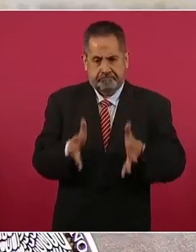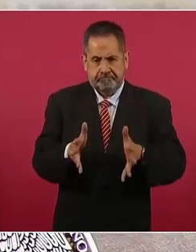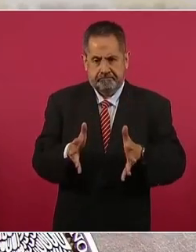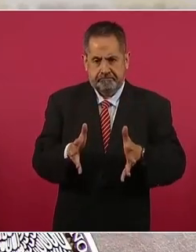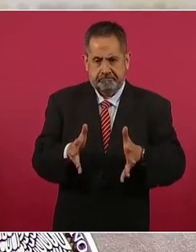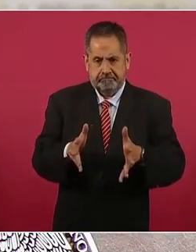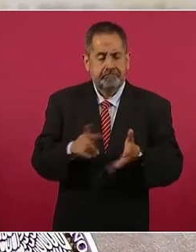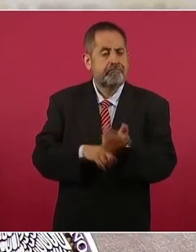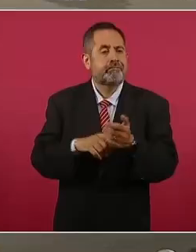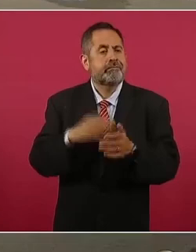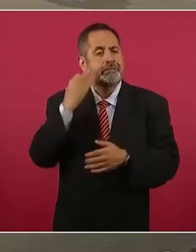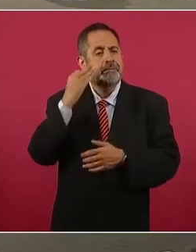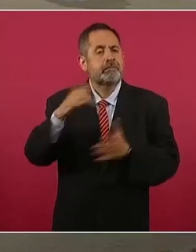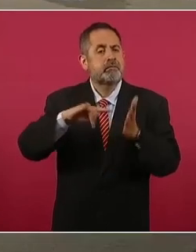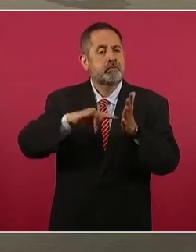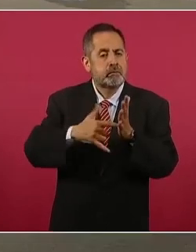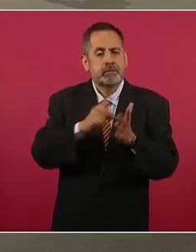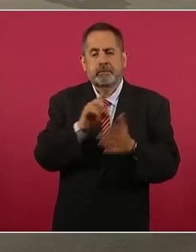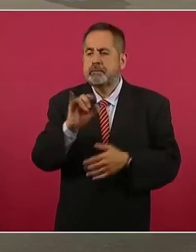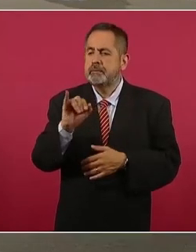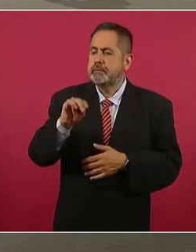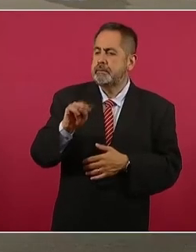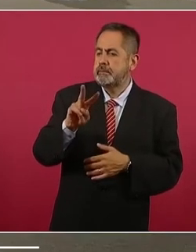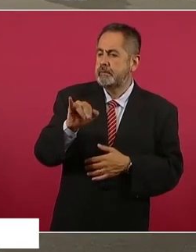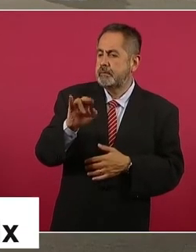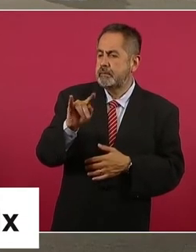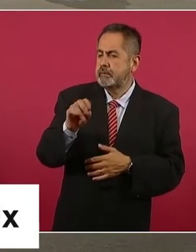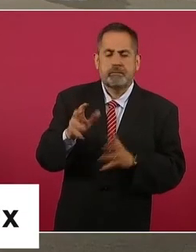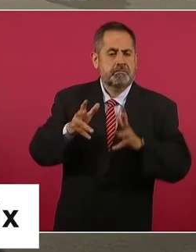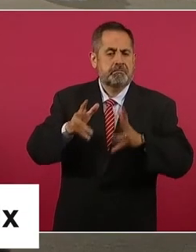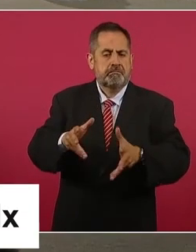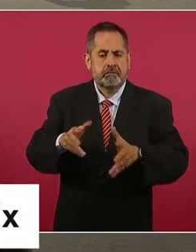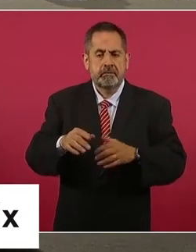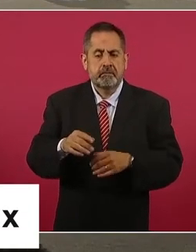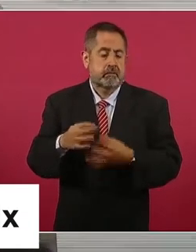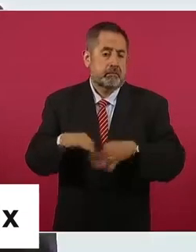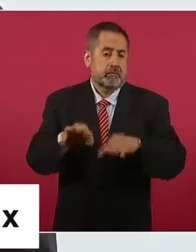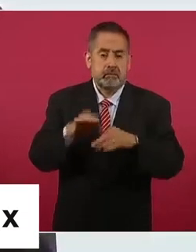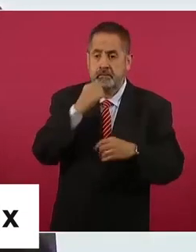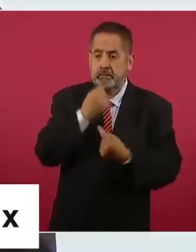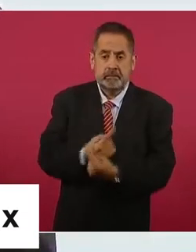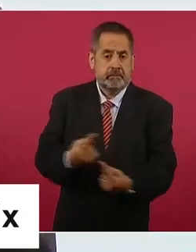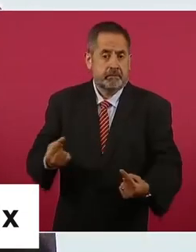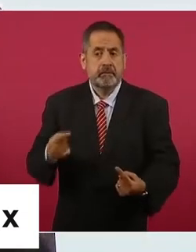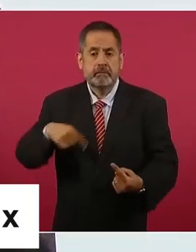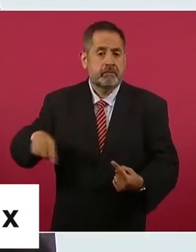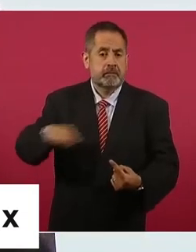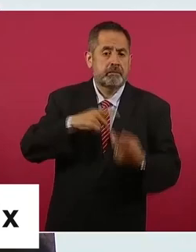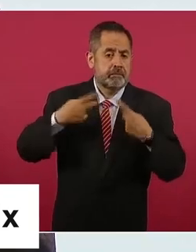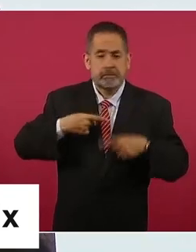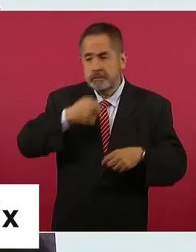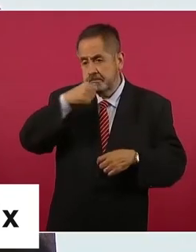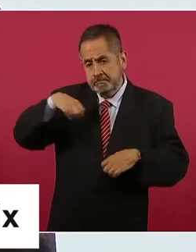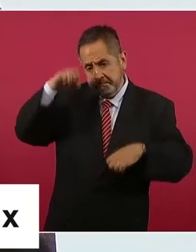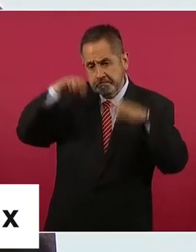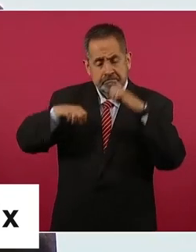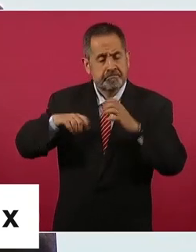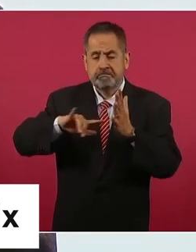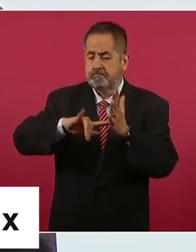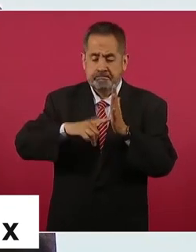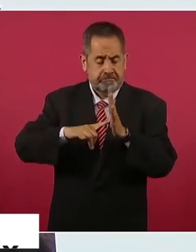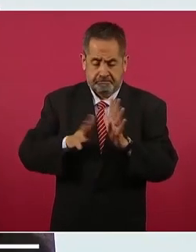horario de invierno de forma permanente, en especial para niños y las personas de edad avanzada.